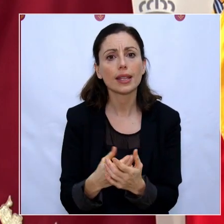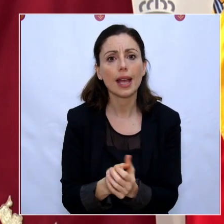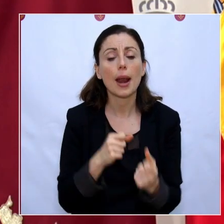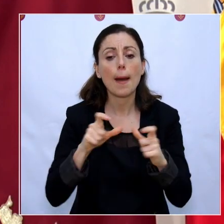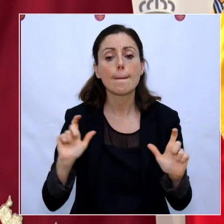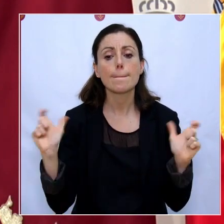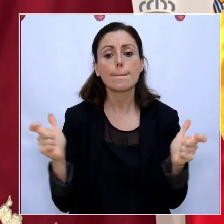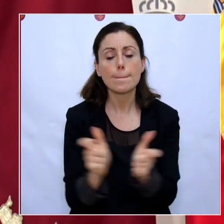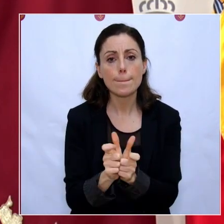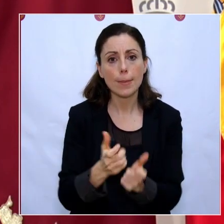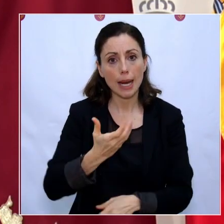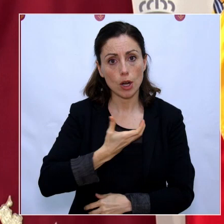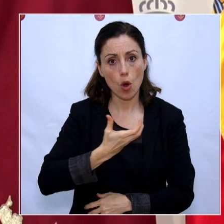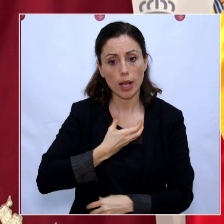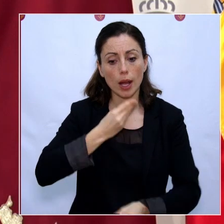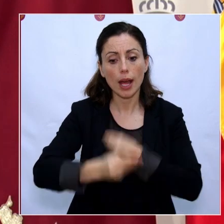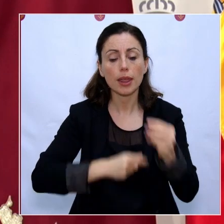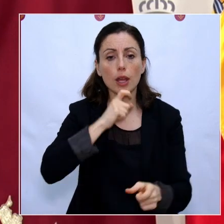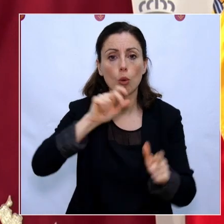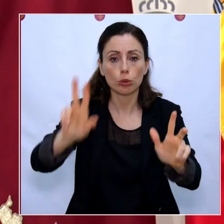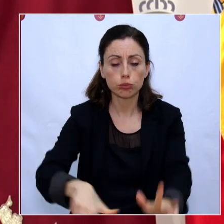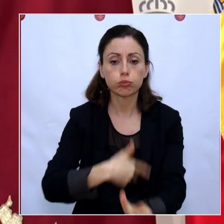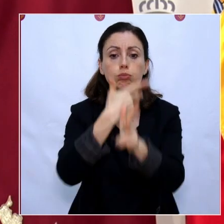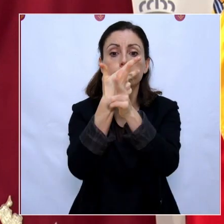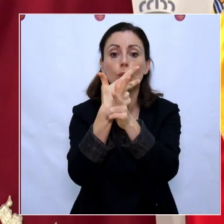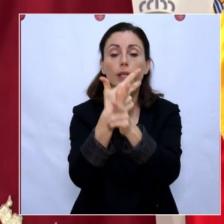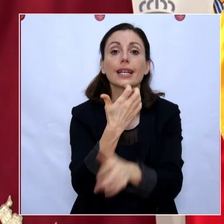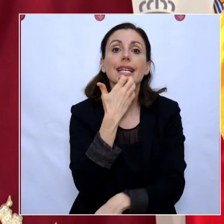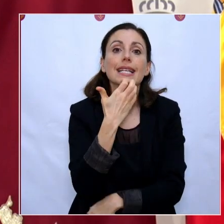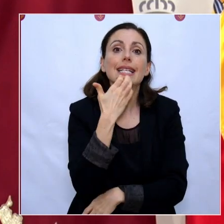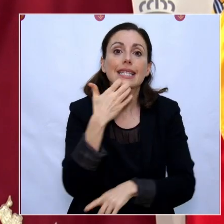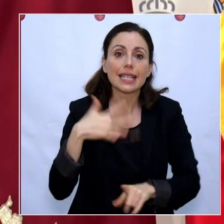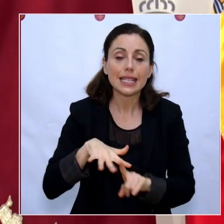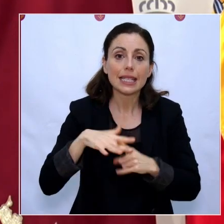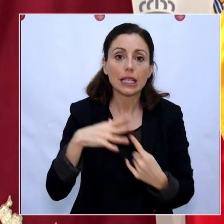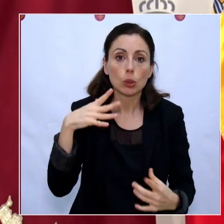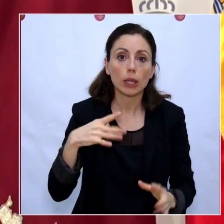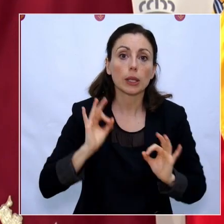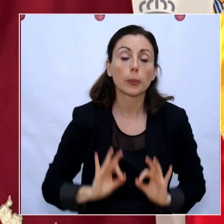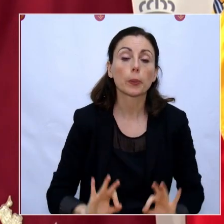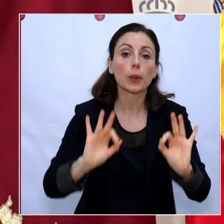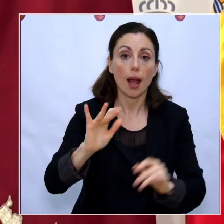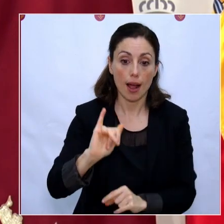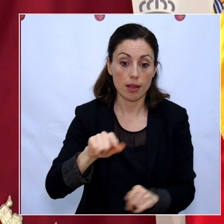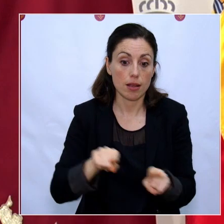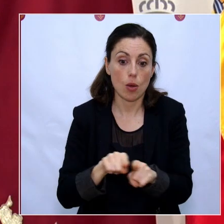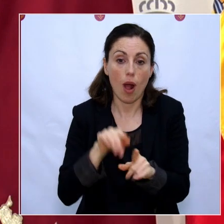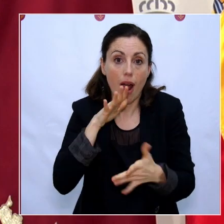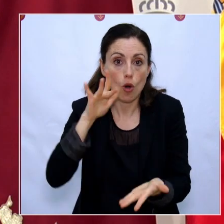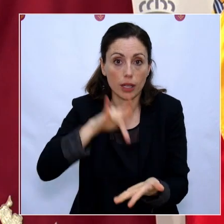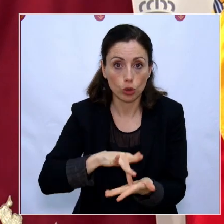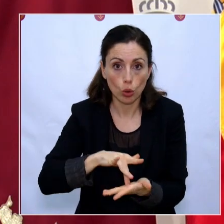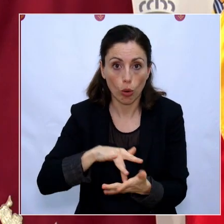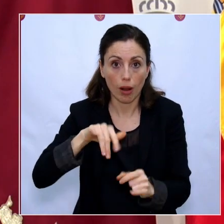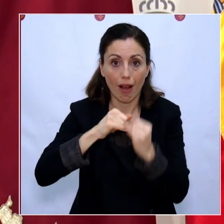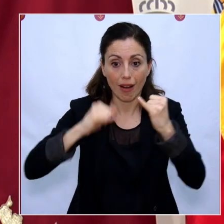se puedan realizar por vía telemática siempre y cuando se den circunstancias excepcionales, como es esta crisis del COVID-19.